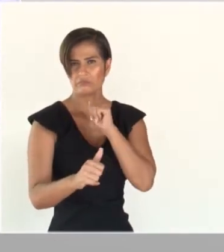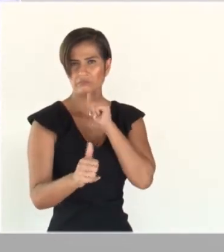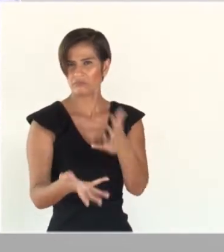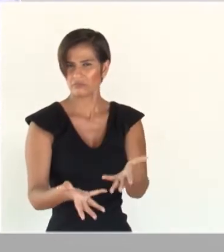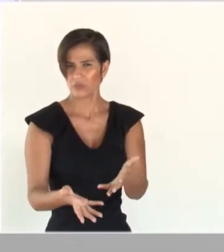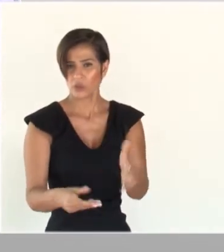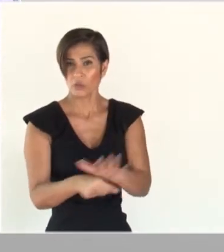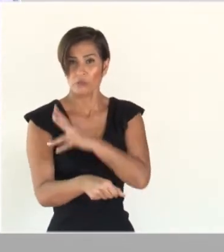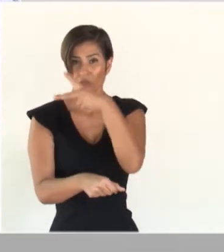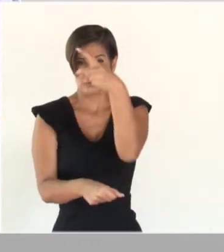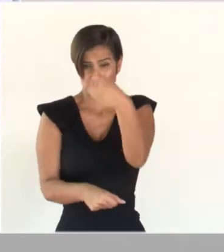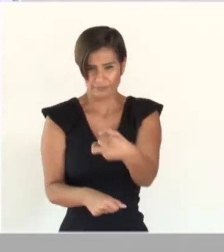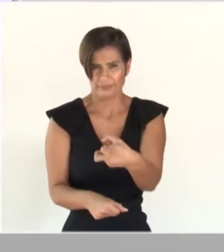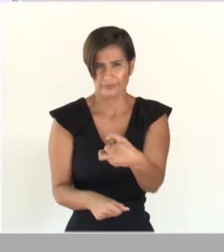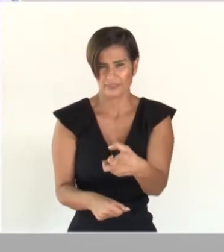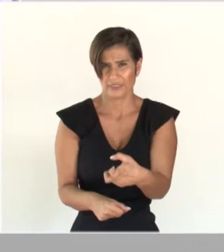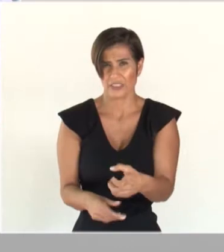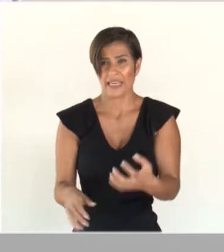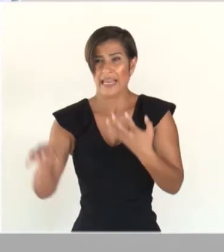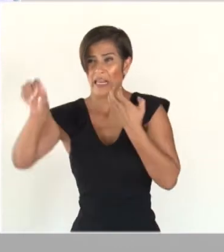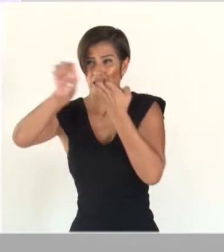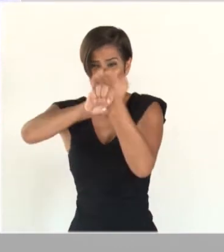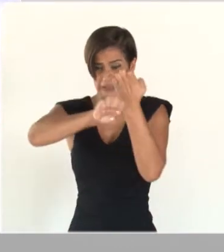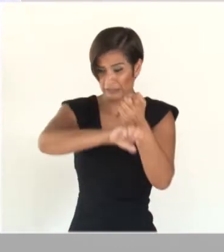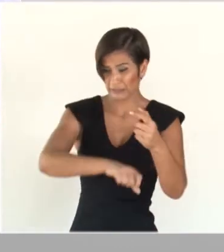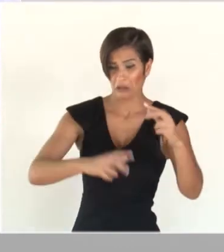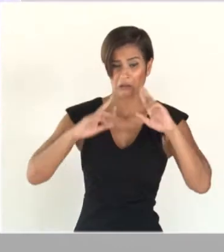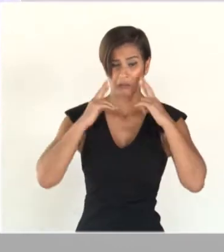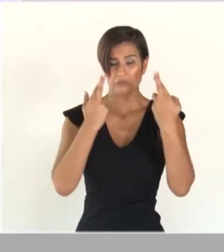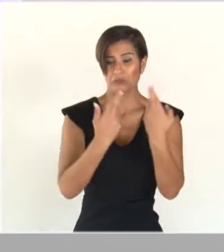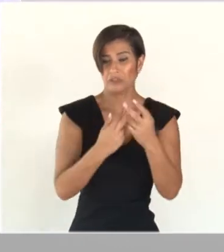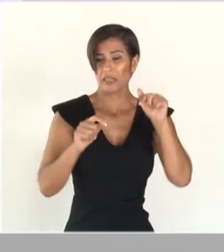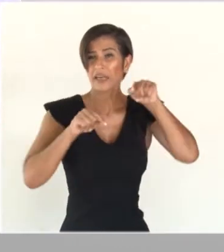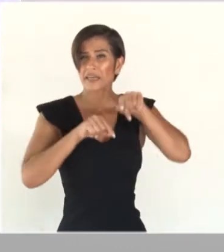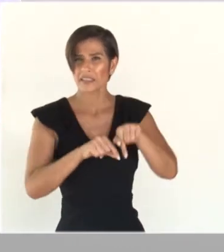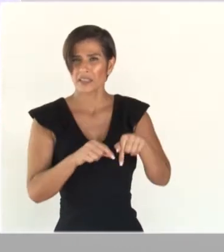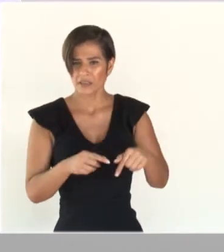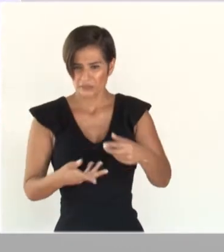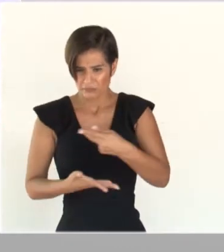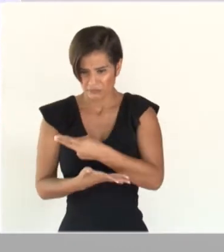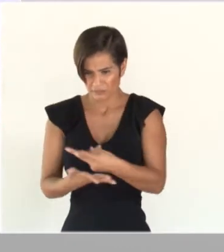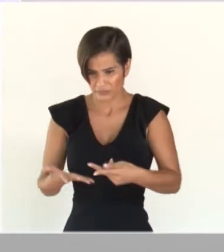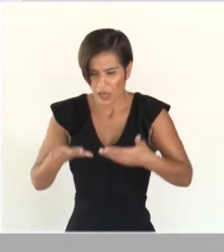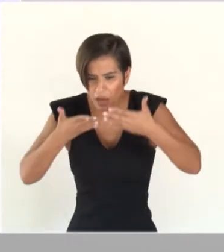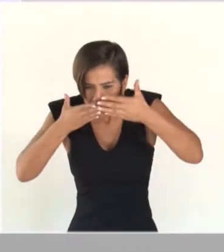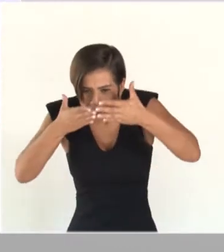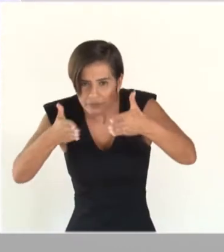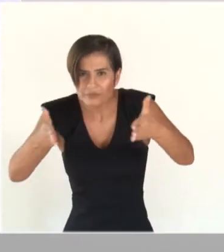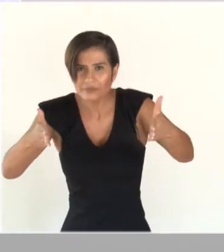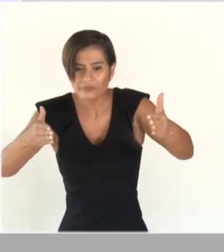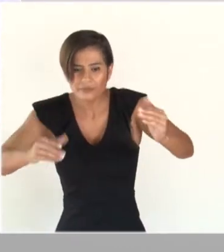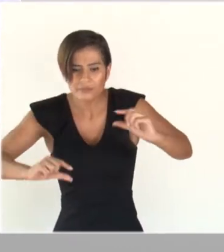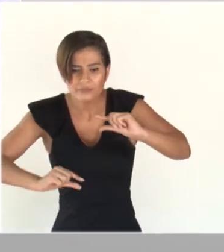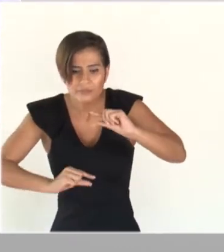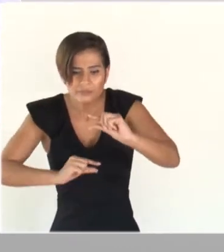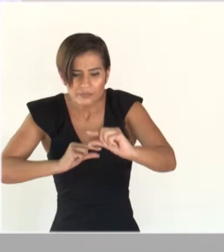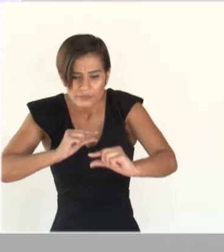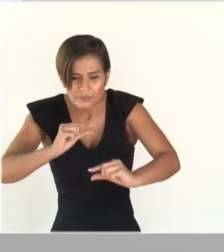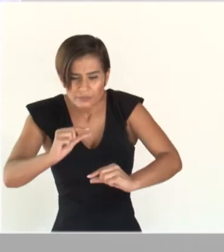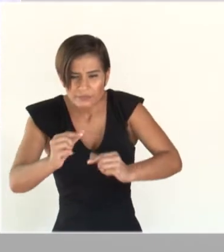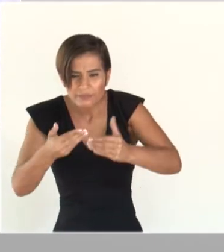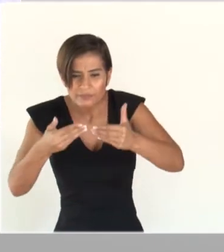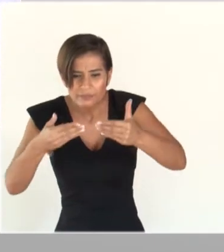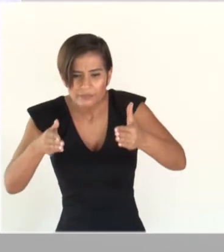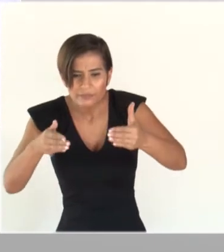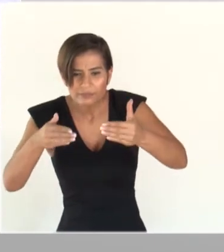En consecuencia, los estados aquí reunidos, iniciaremos el proceso de apertura gradual, tomando en cuenta